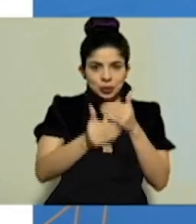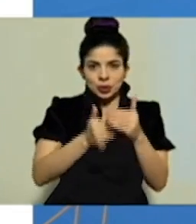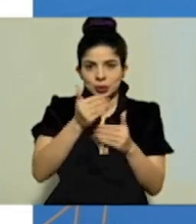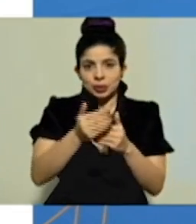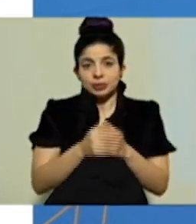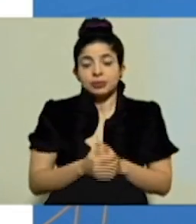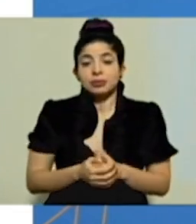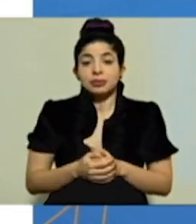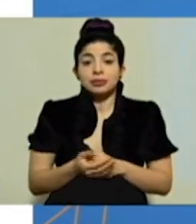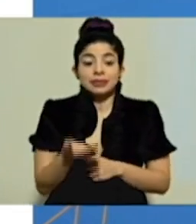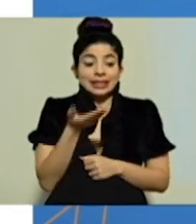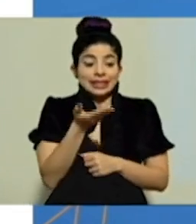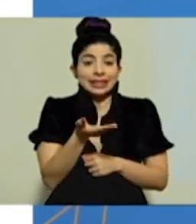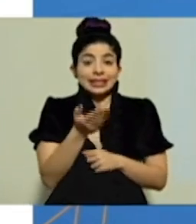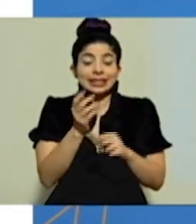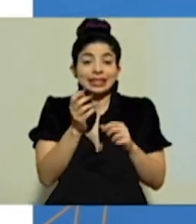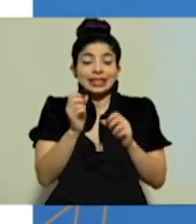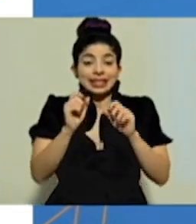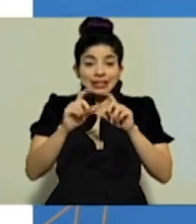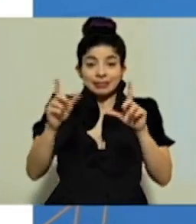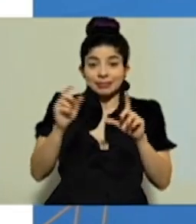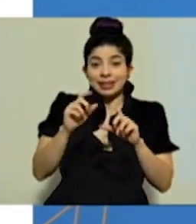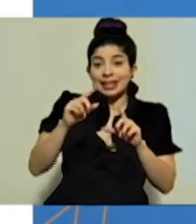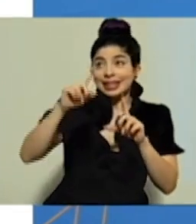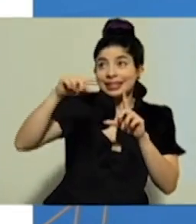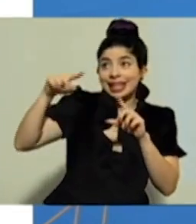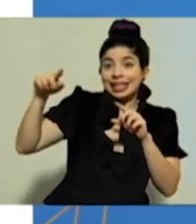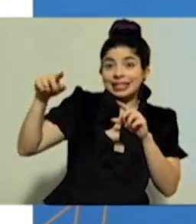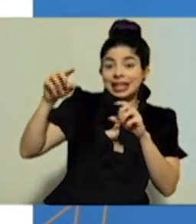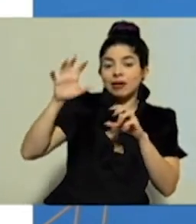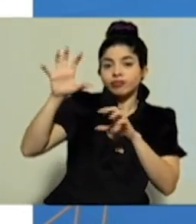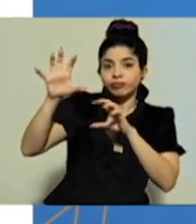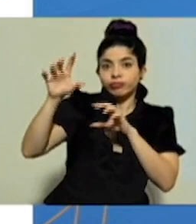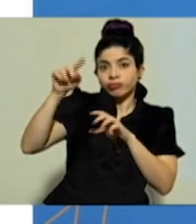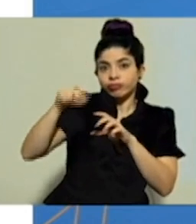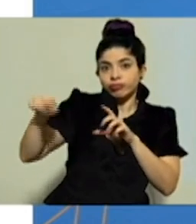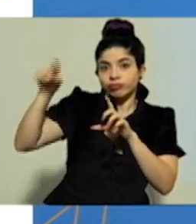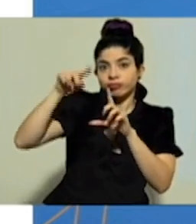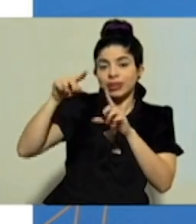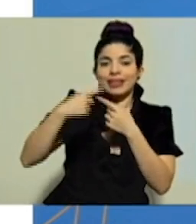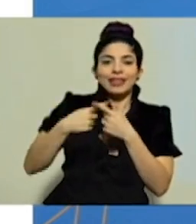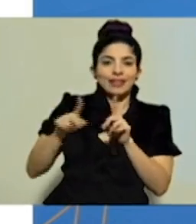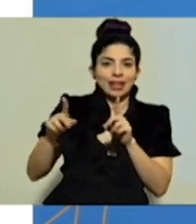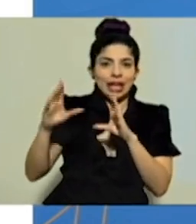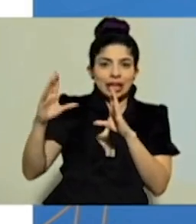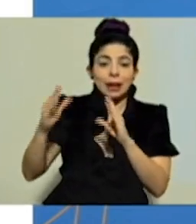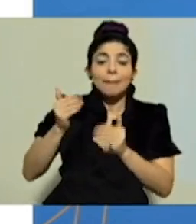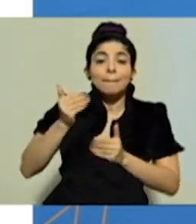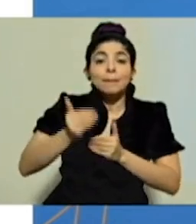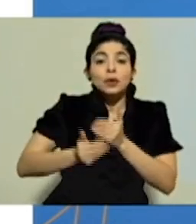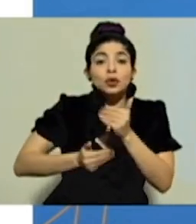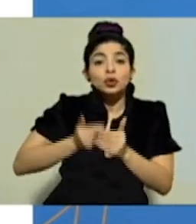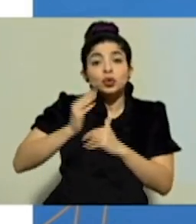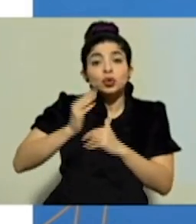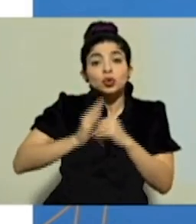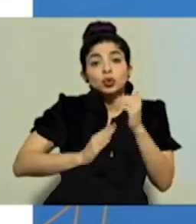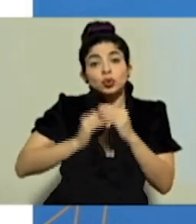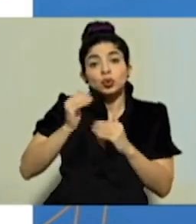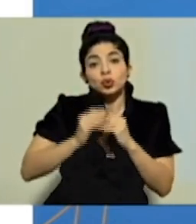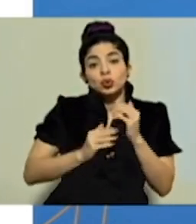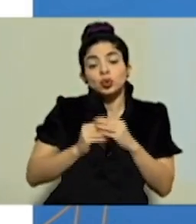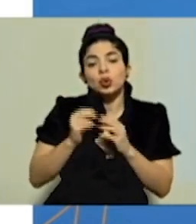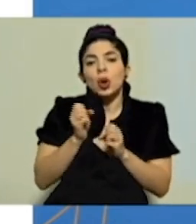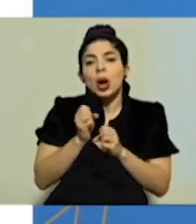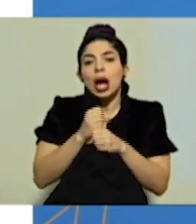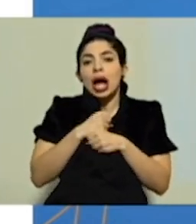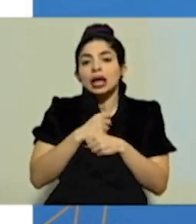En este caso, la estadística está dividida diferente. Los procesos constructivos usualmente se realizan o